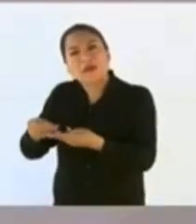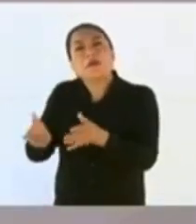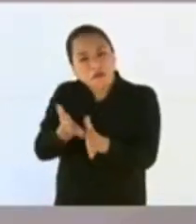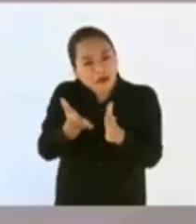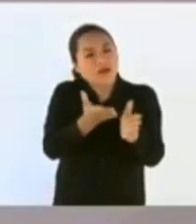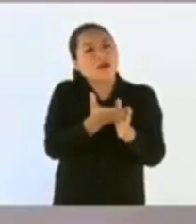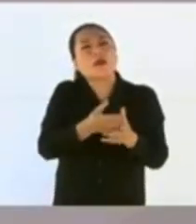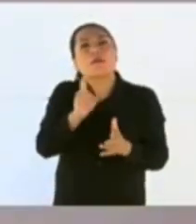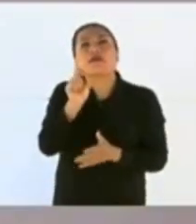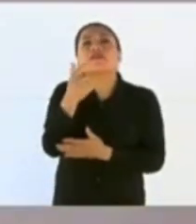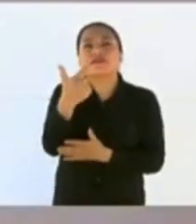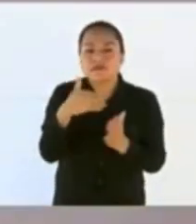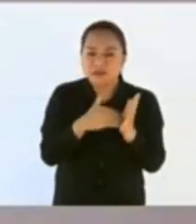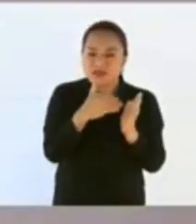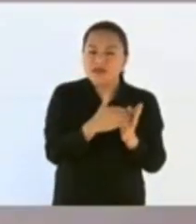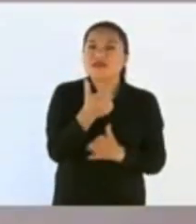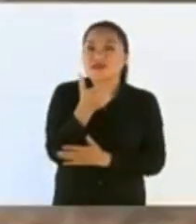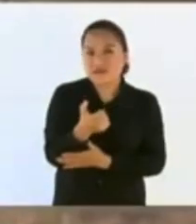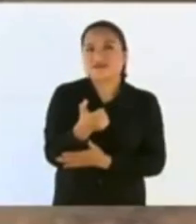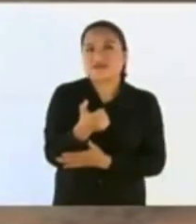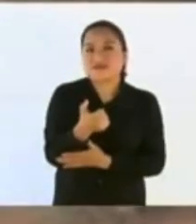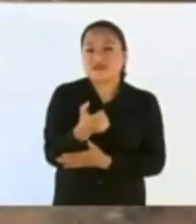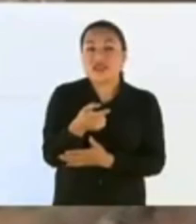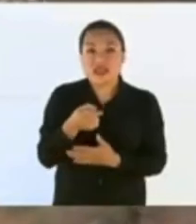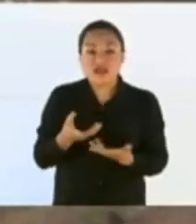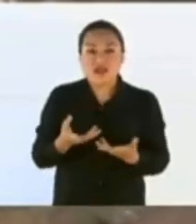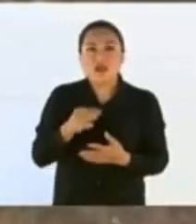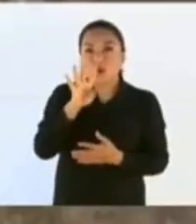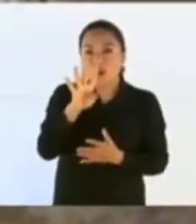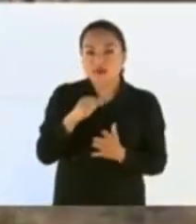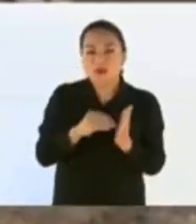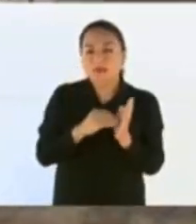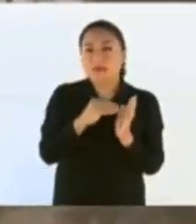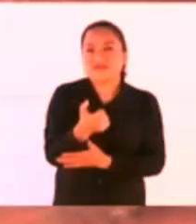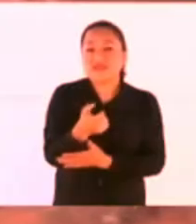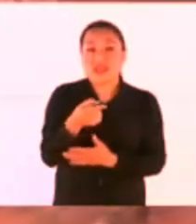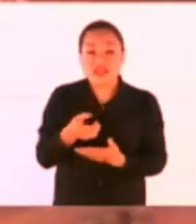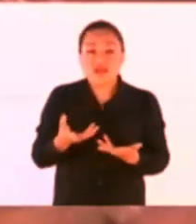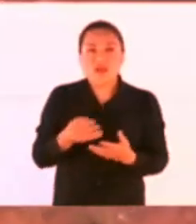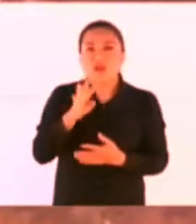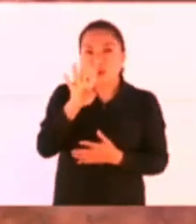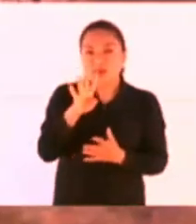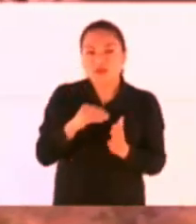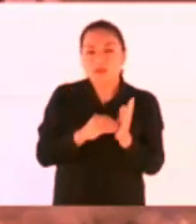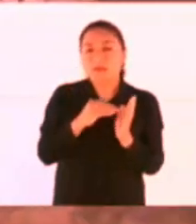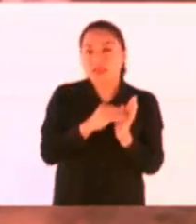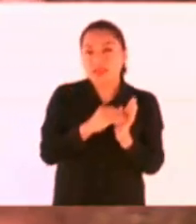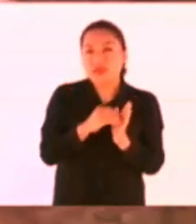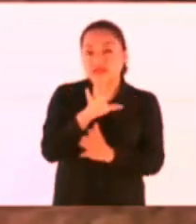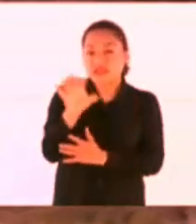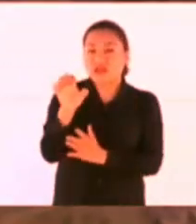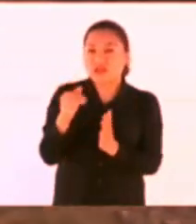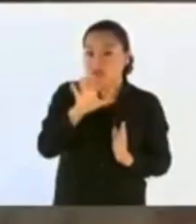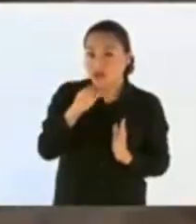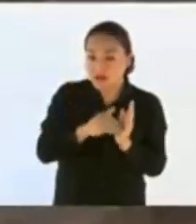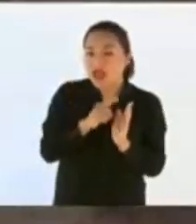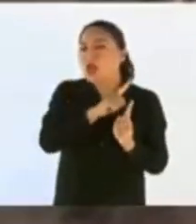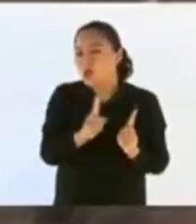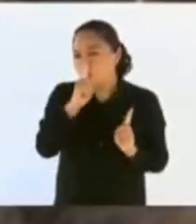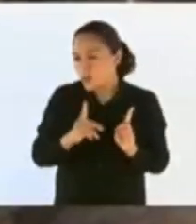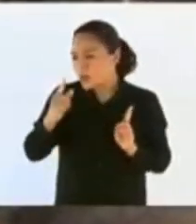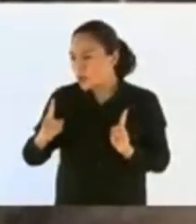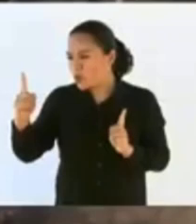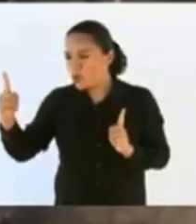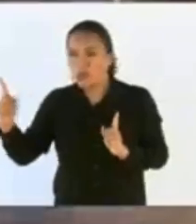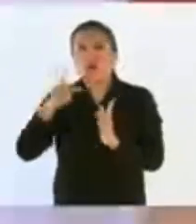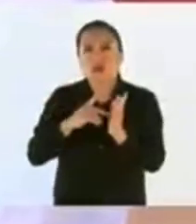millones de pesos. A razón de 4 millones 500 mil, 4 millones 500 mil por kilómetro. Ahí le